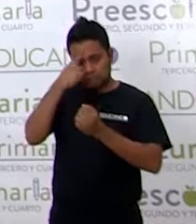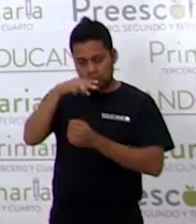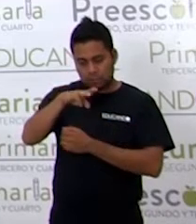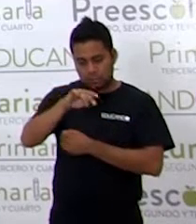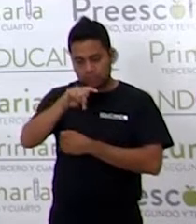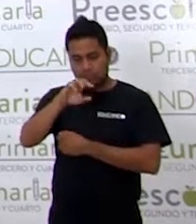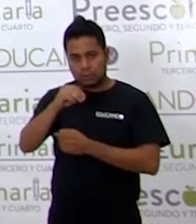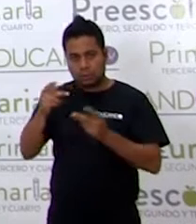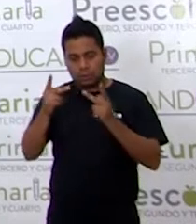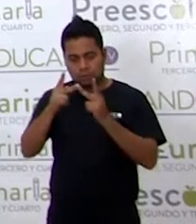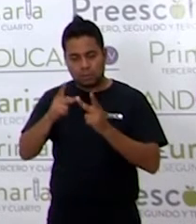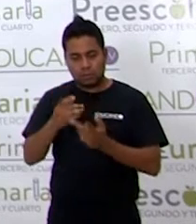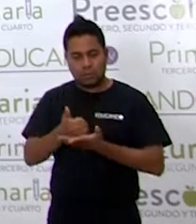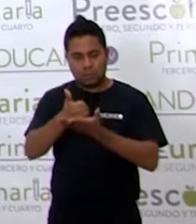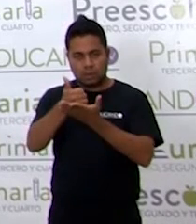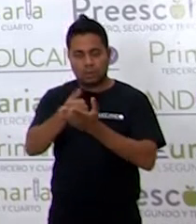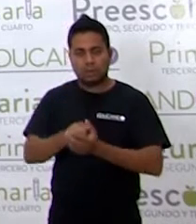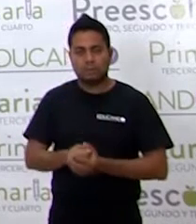Como